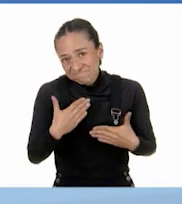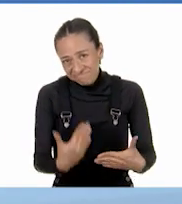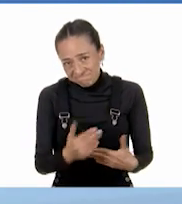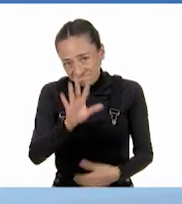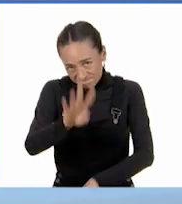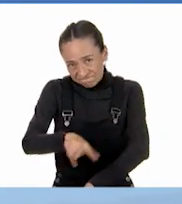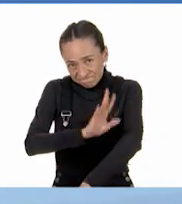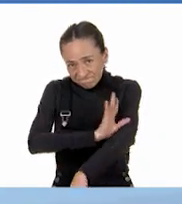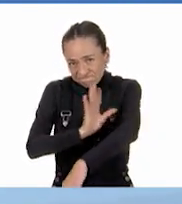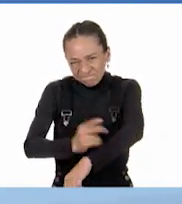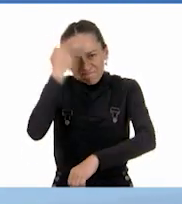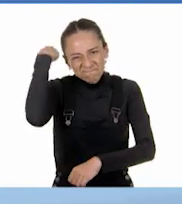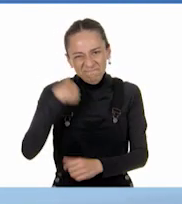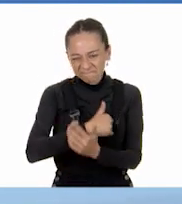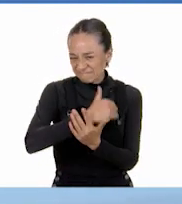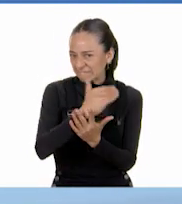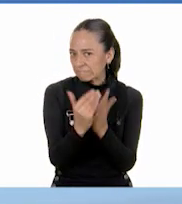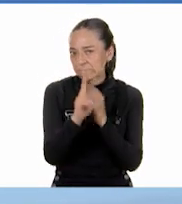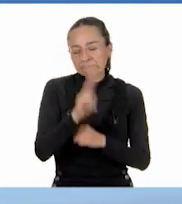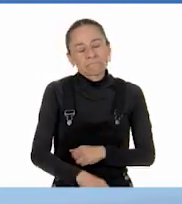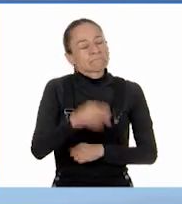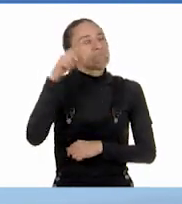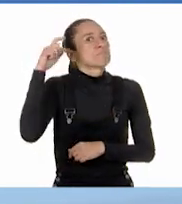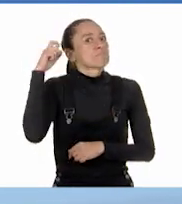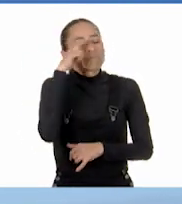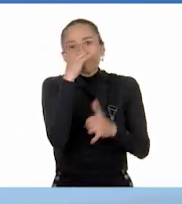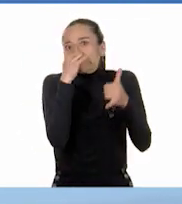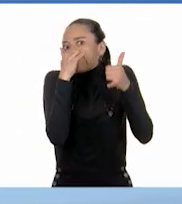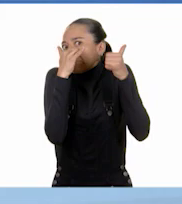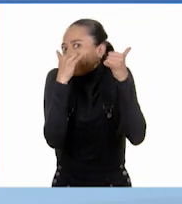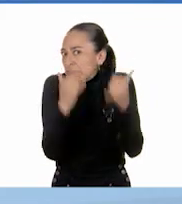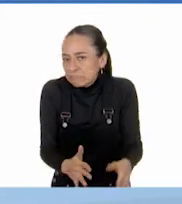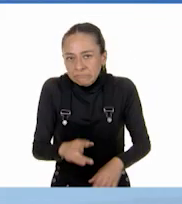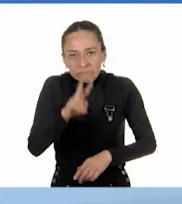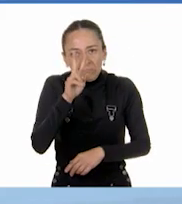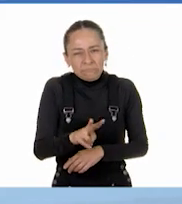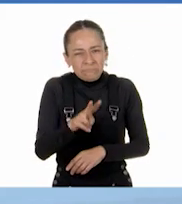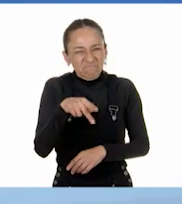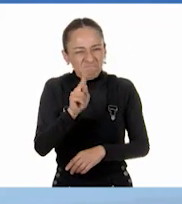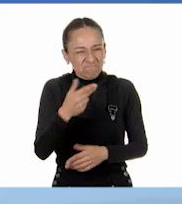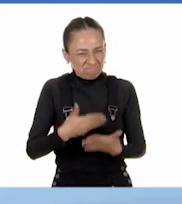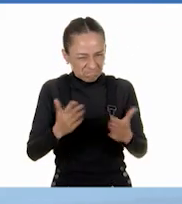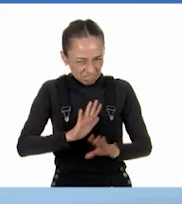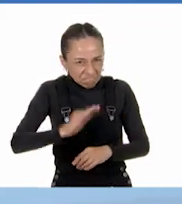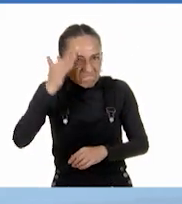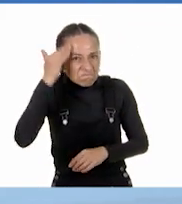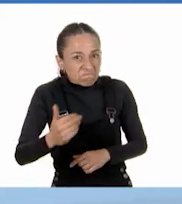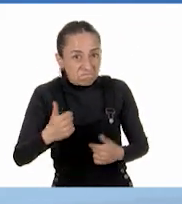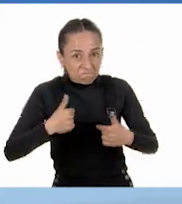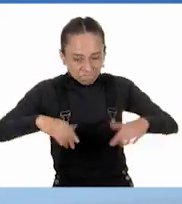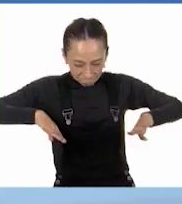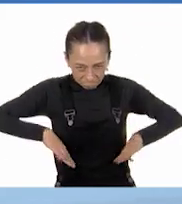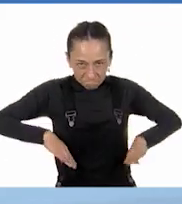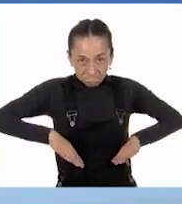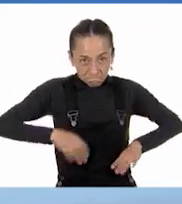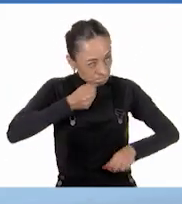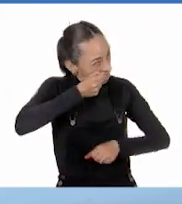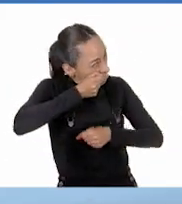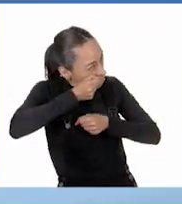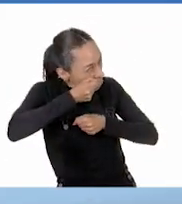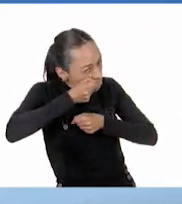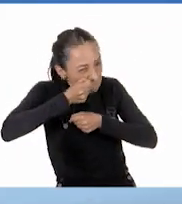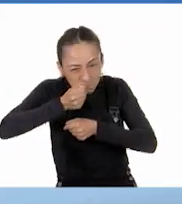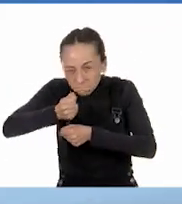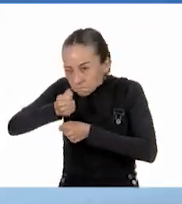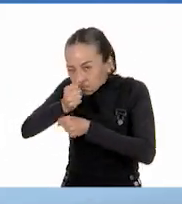pero yo estoy convencido de que poniendo atención como detective a la maestra y